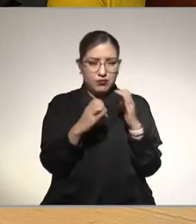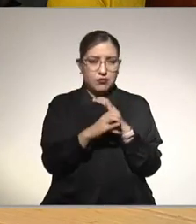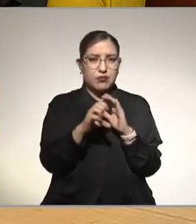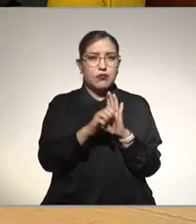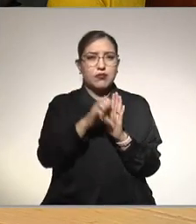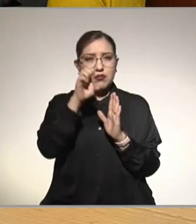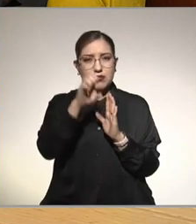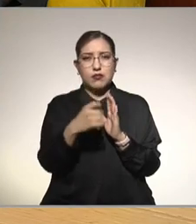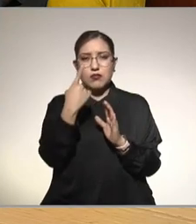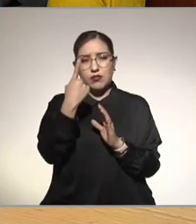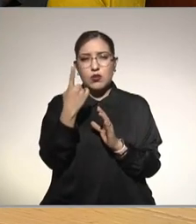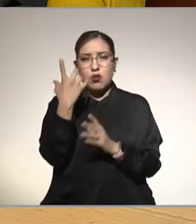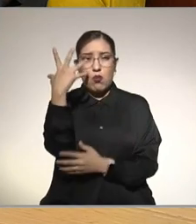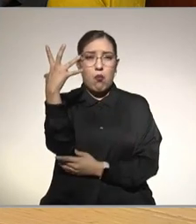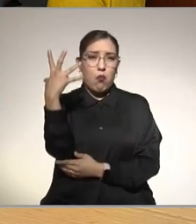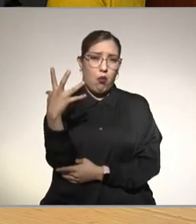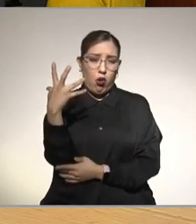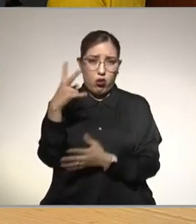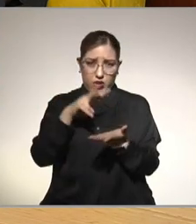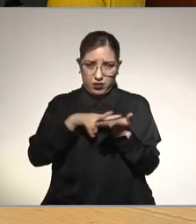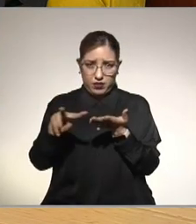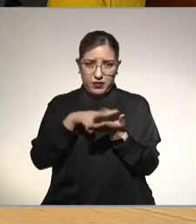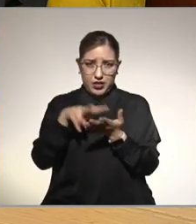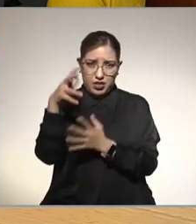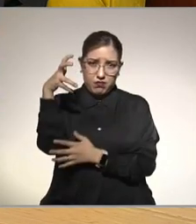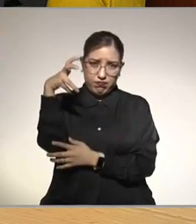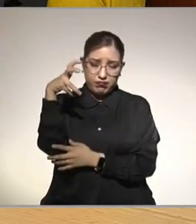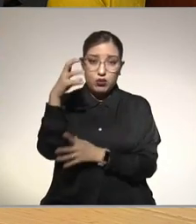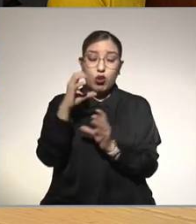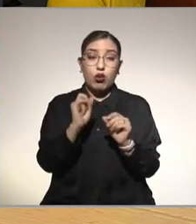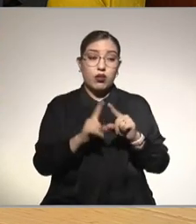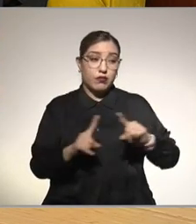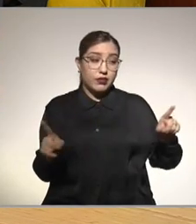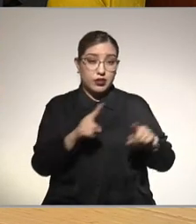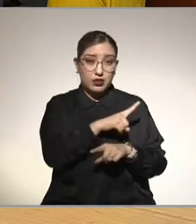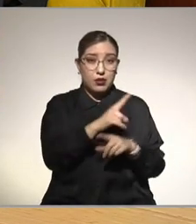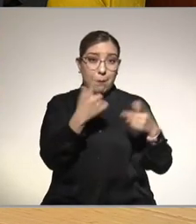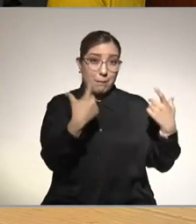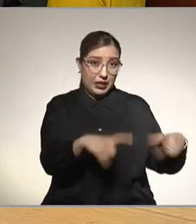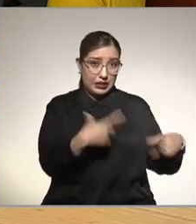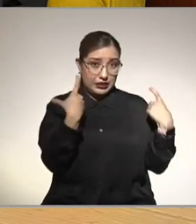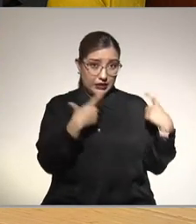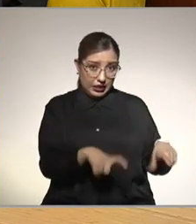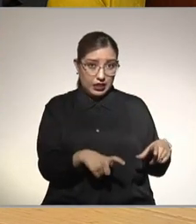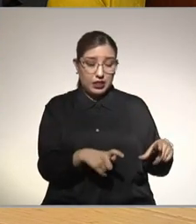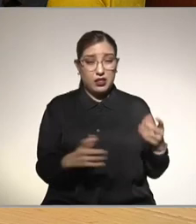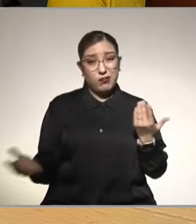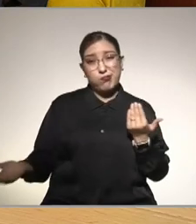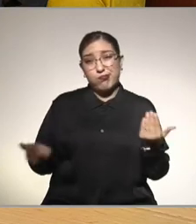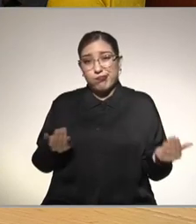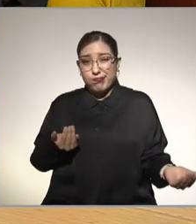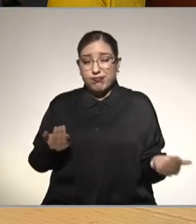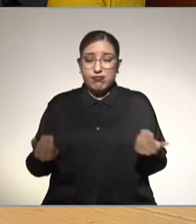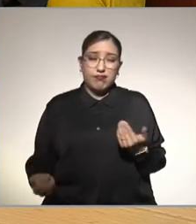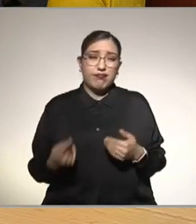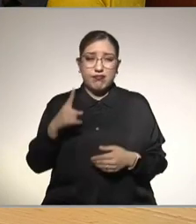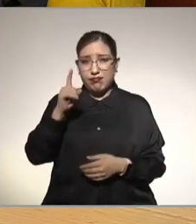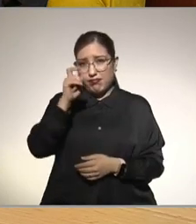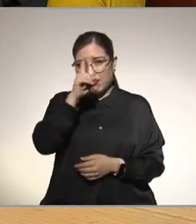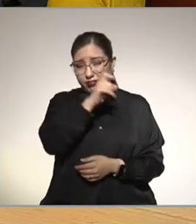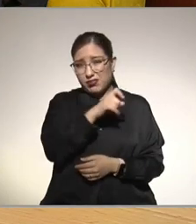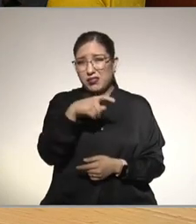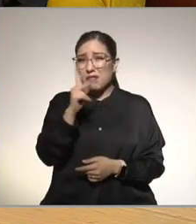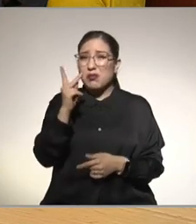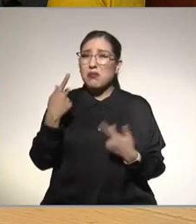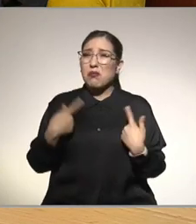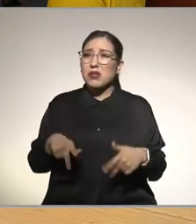comerme por ejemplo el brócoli tiene carbohidrato y de mal origen comerme un pastel entonces hay que saber comer saludablemente pero esto que la gente piensa que es